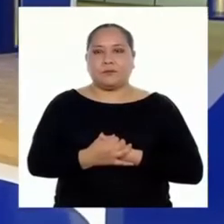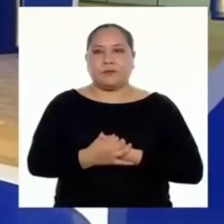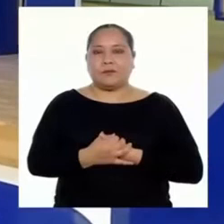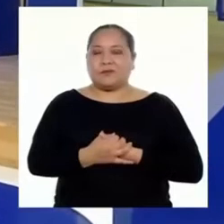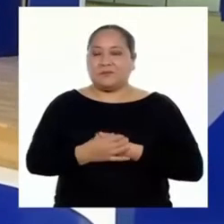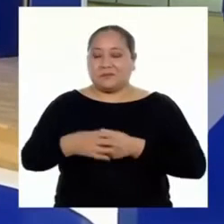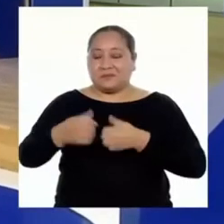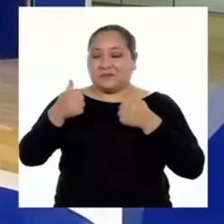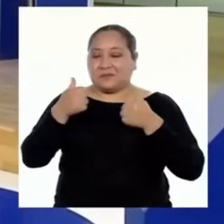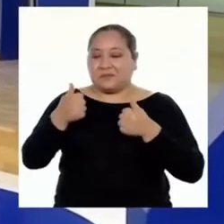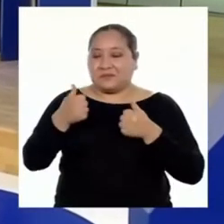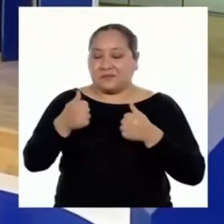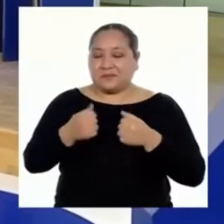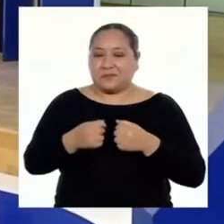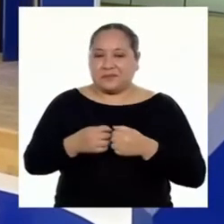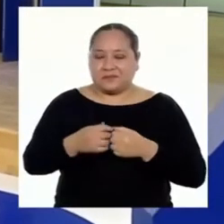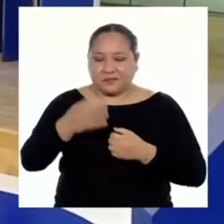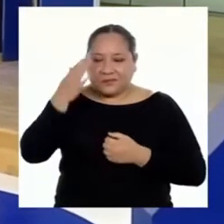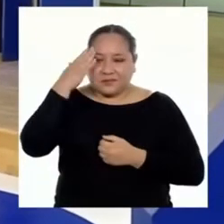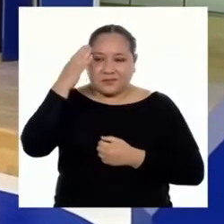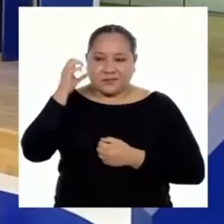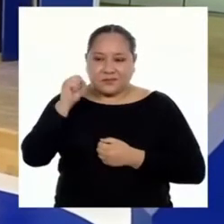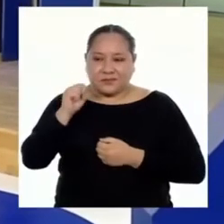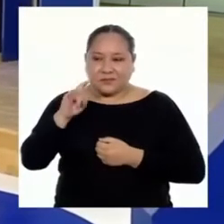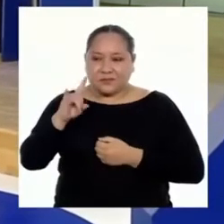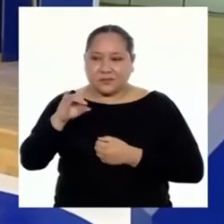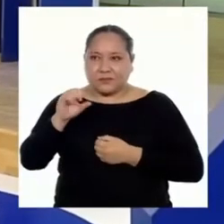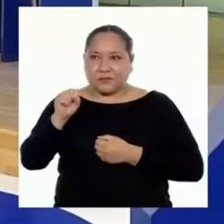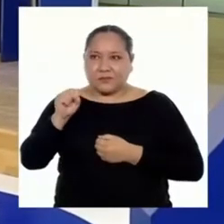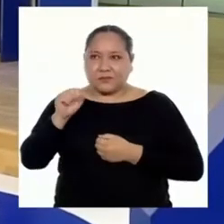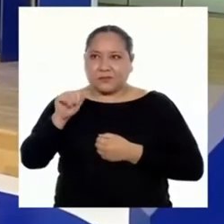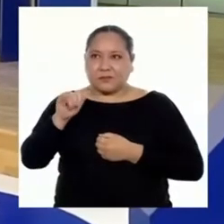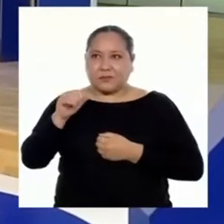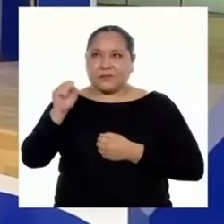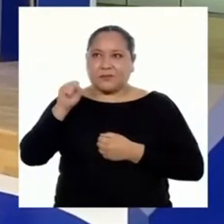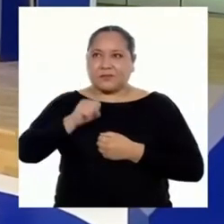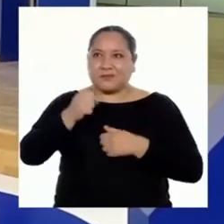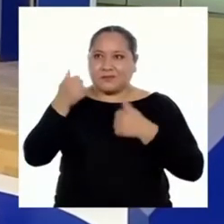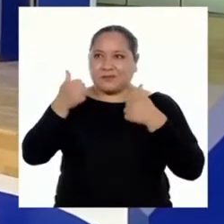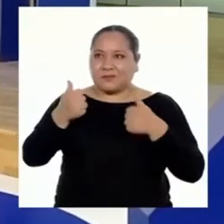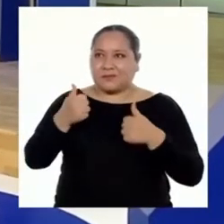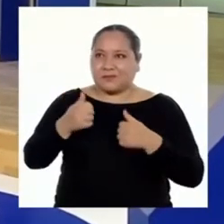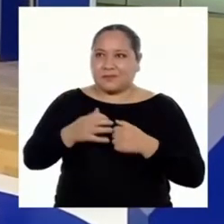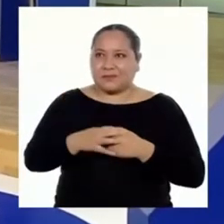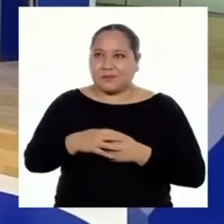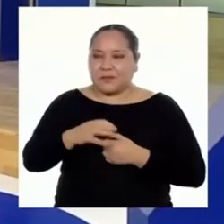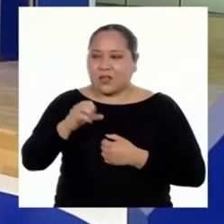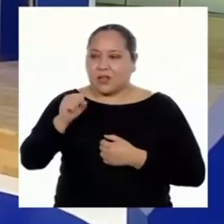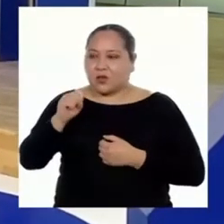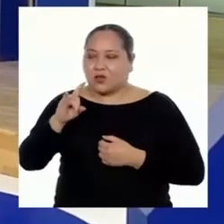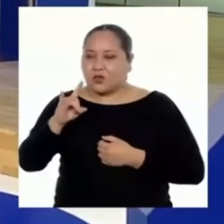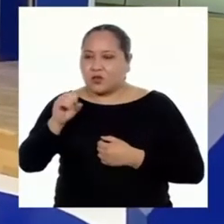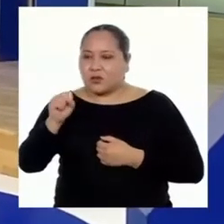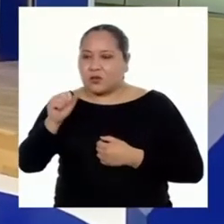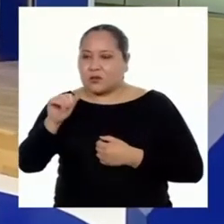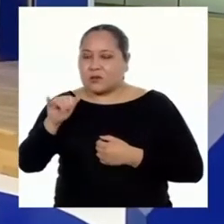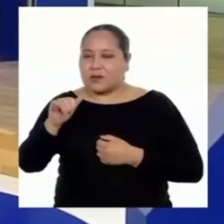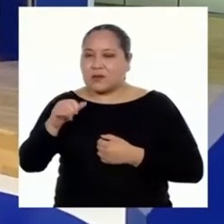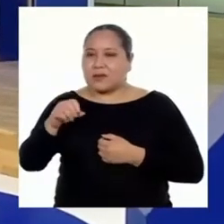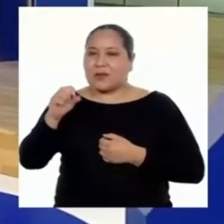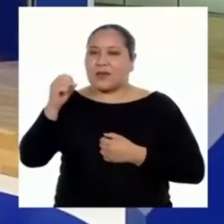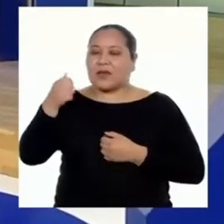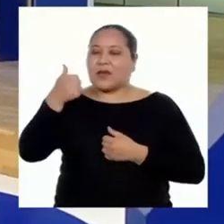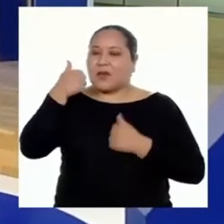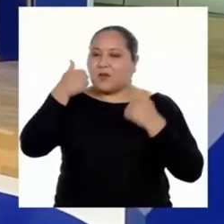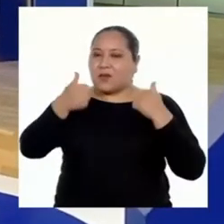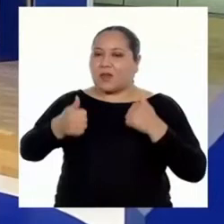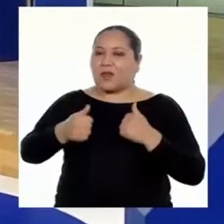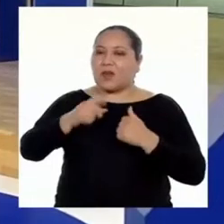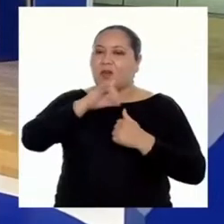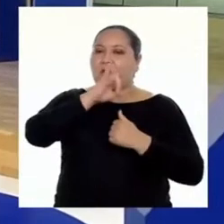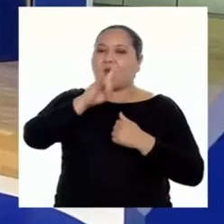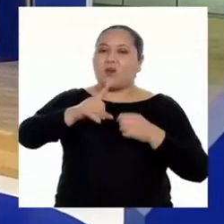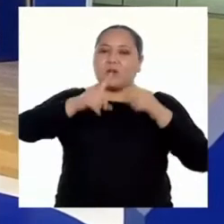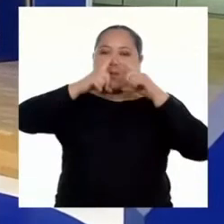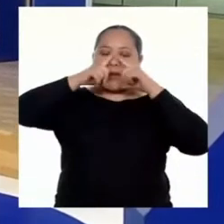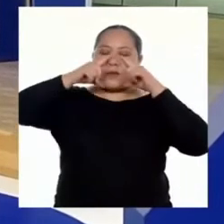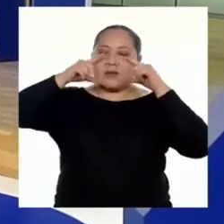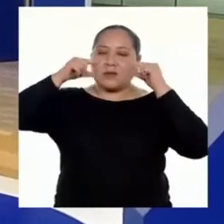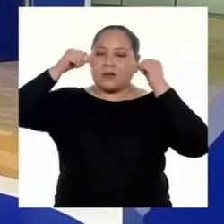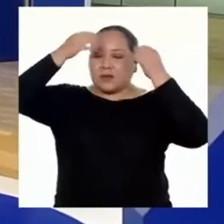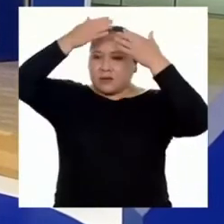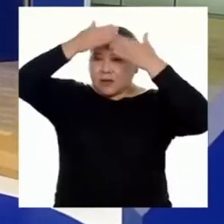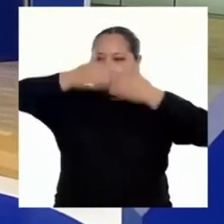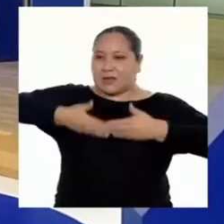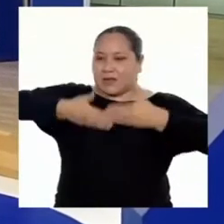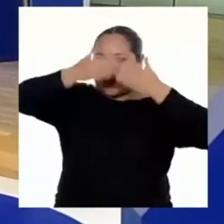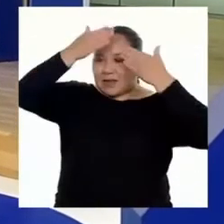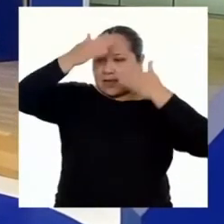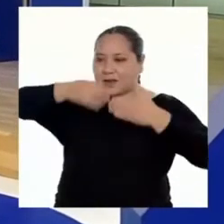¡Qué bueno saber eso, Susy! ¡Que qué bueno saber eso! Susy, qué bueno que estés usando mascarilla facial para movilizarte